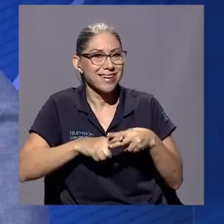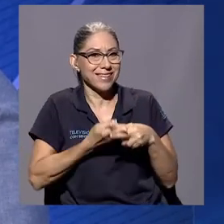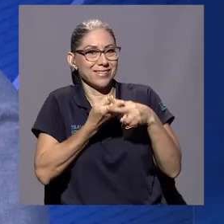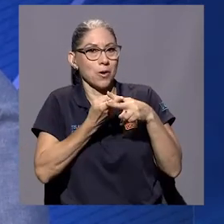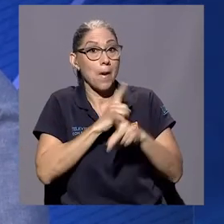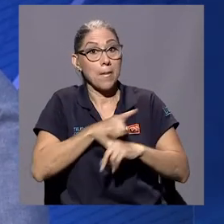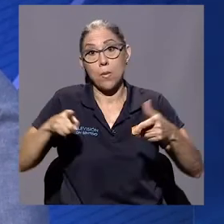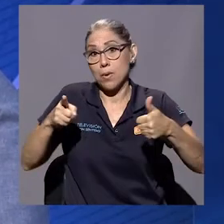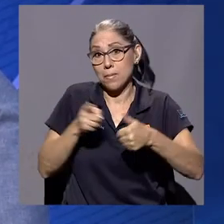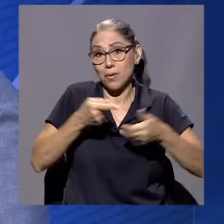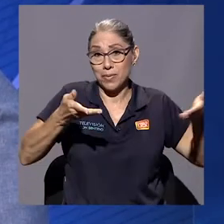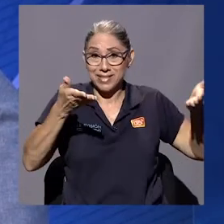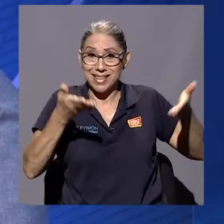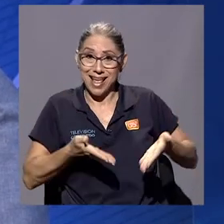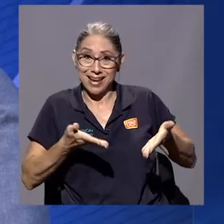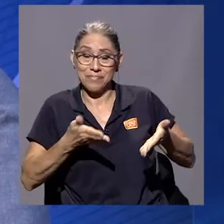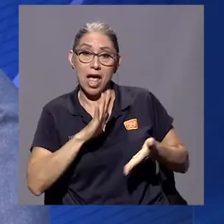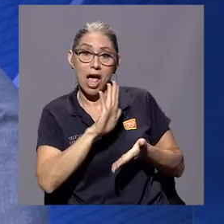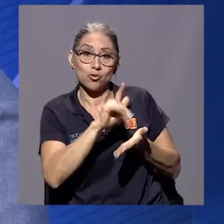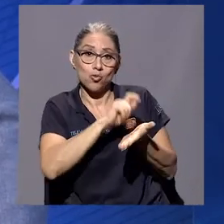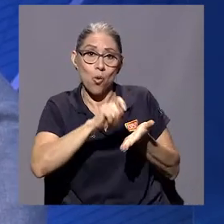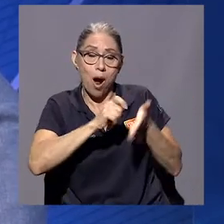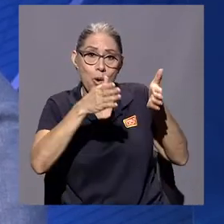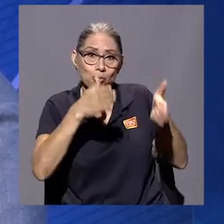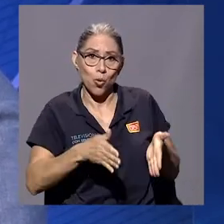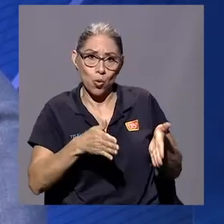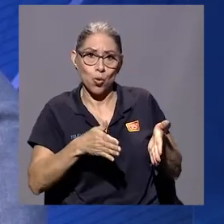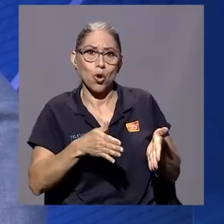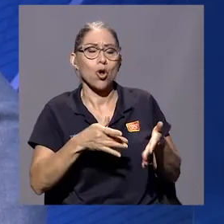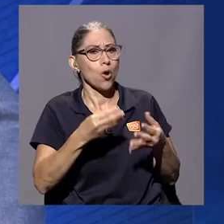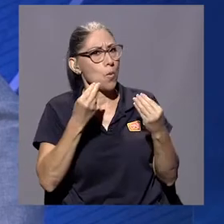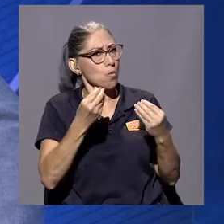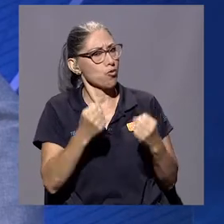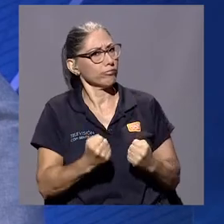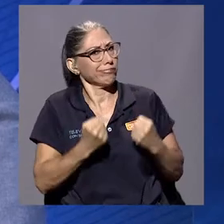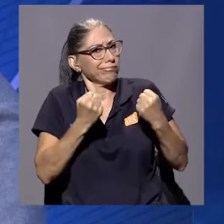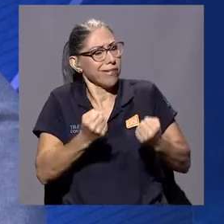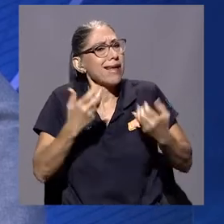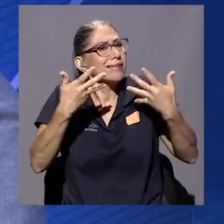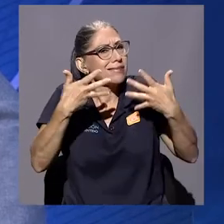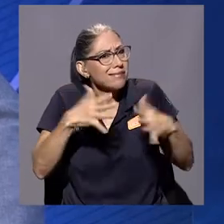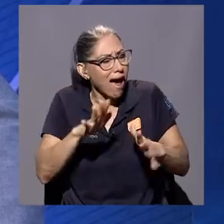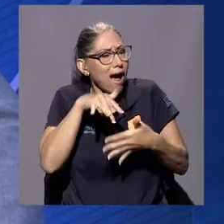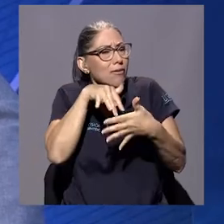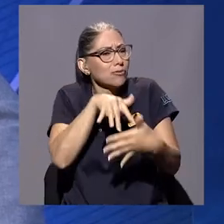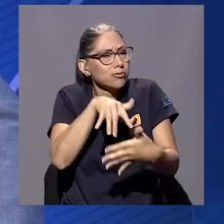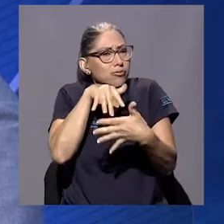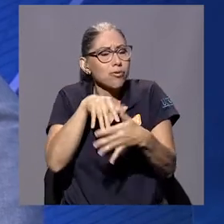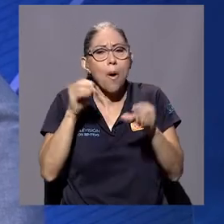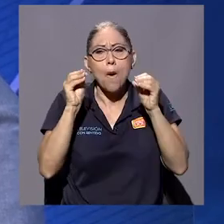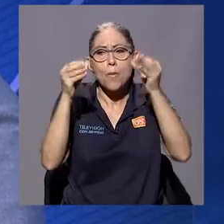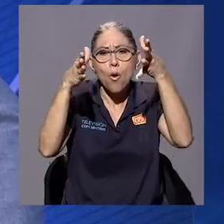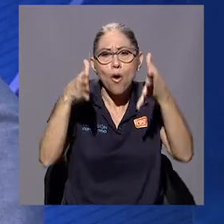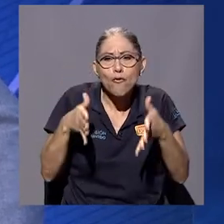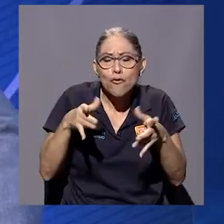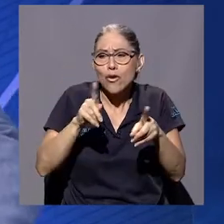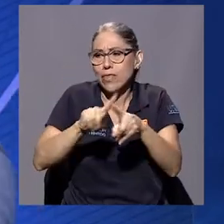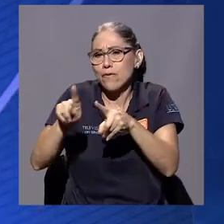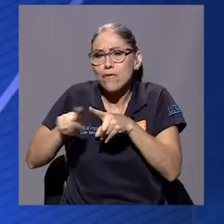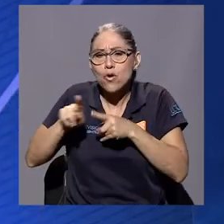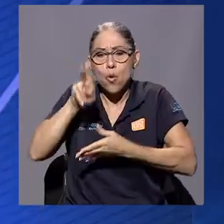antes le quiero presentar a ese autor, un escritor muy consolidado que ha viajado por la academia, que ha hecho